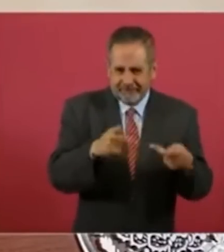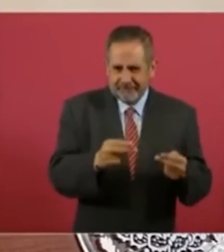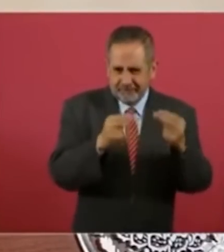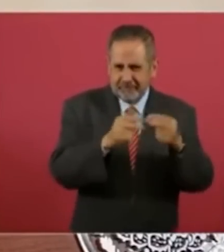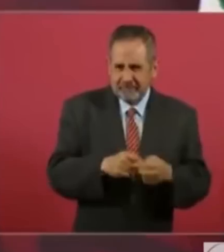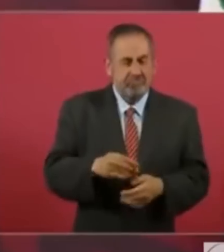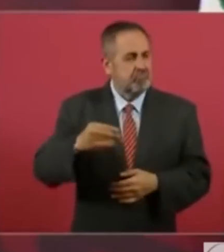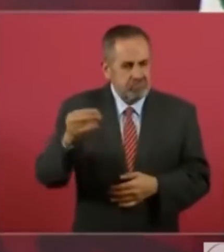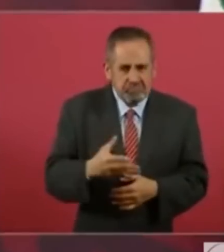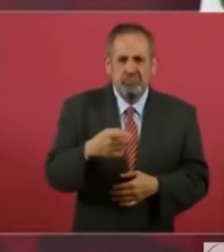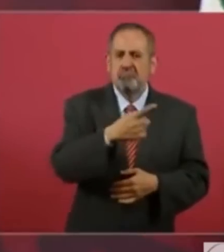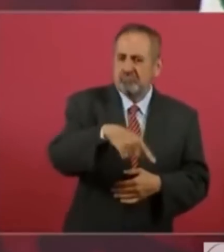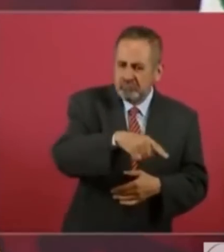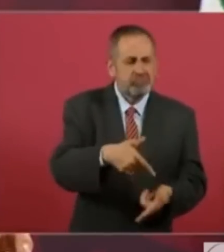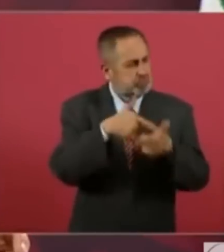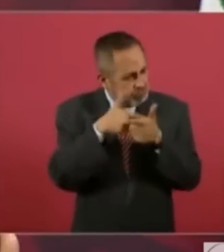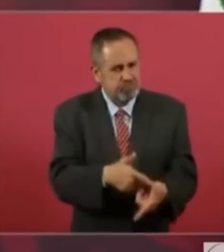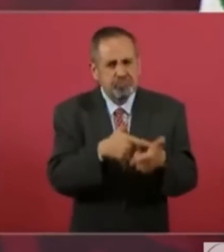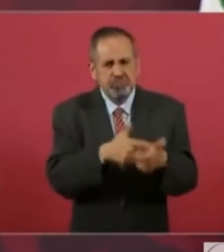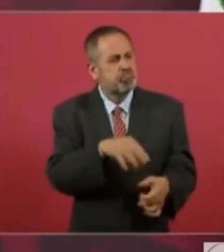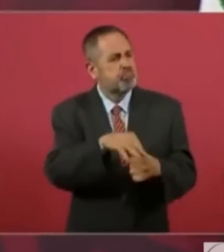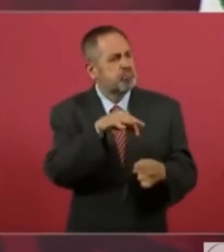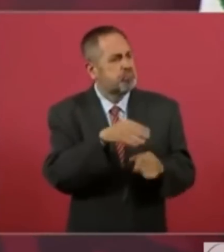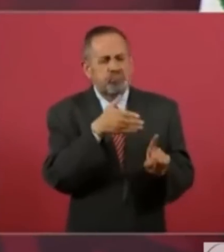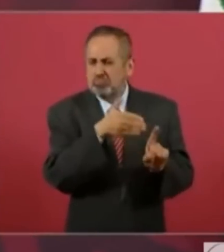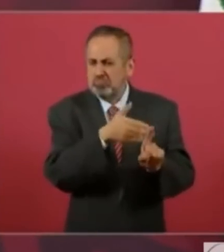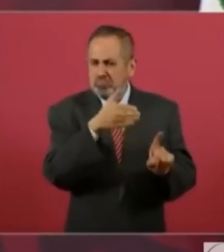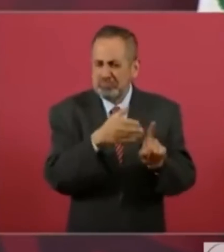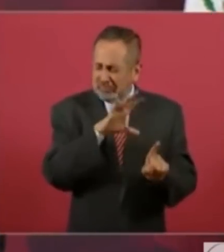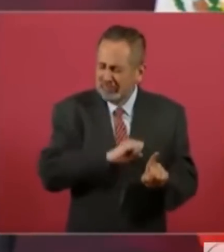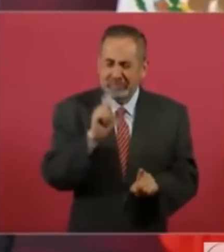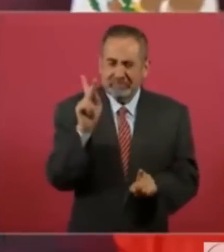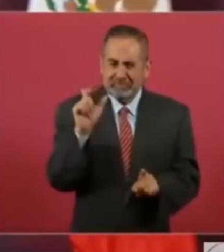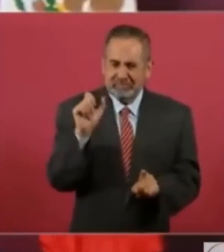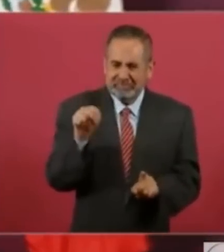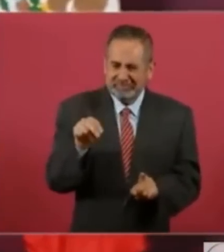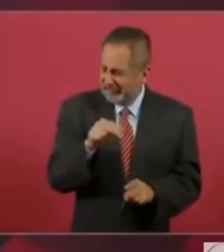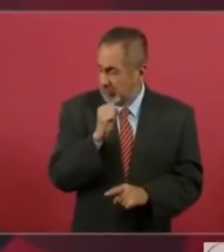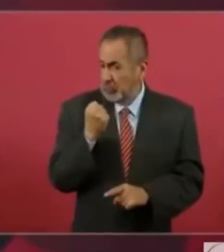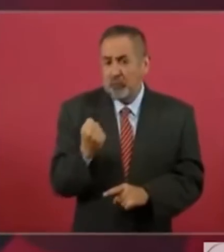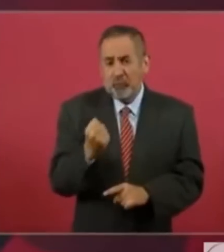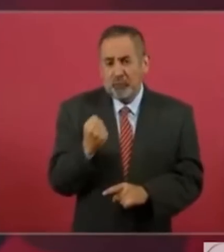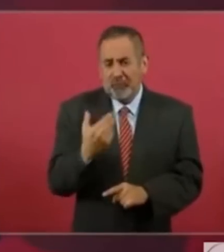no, no, son más panistas ahí,